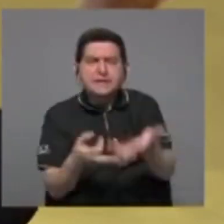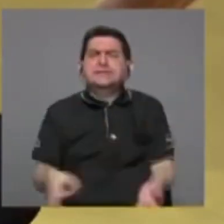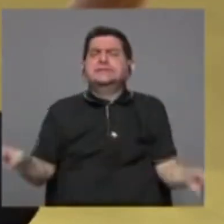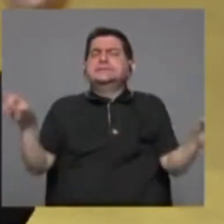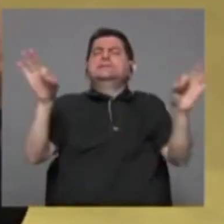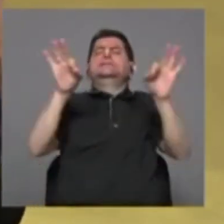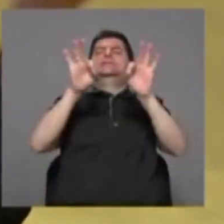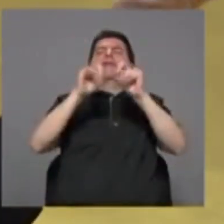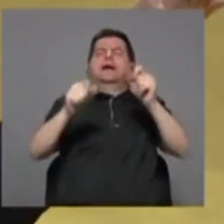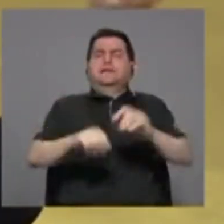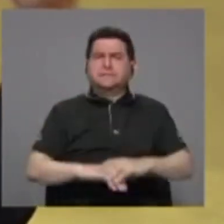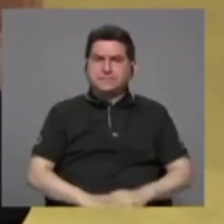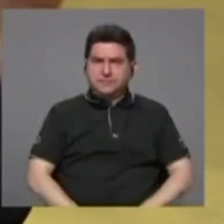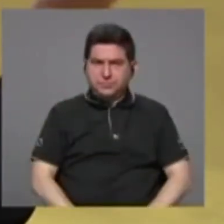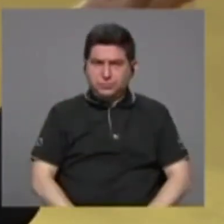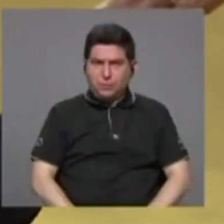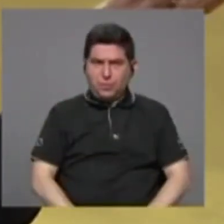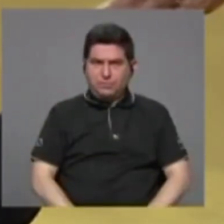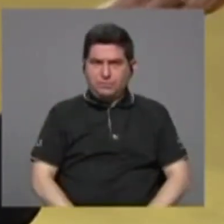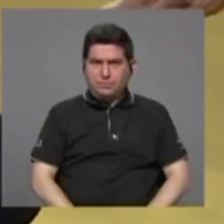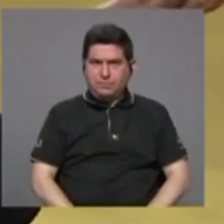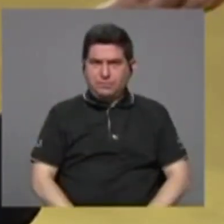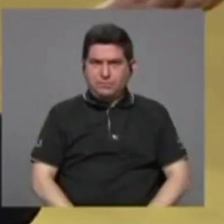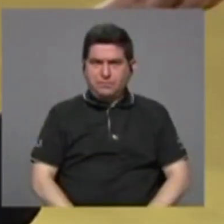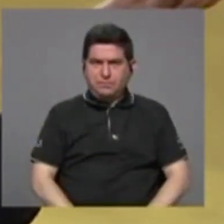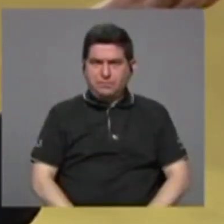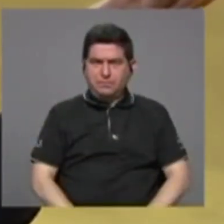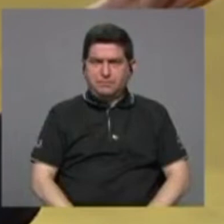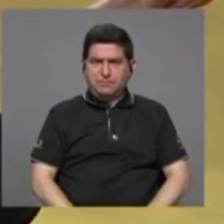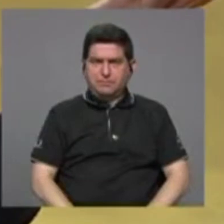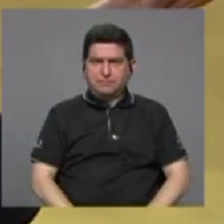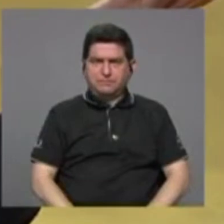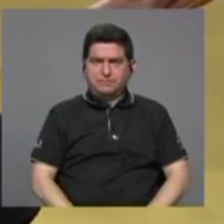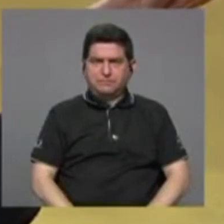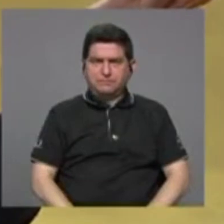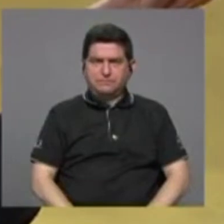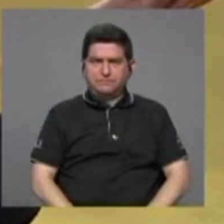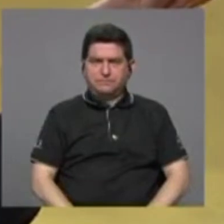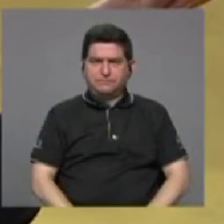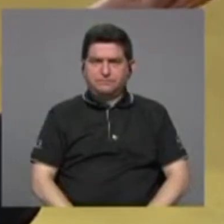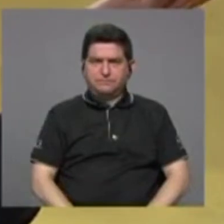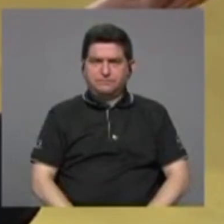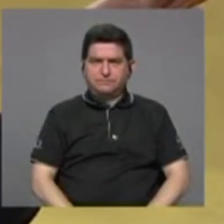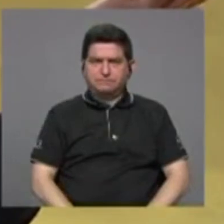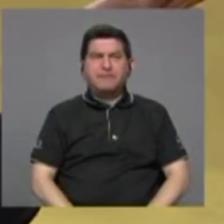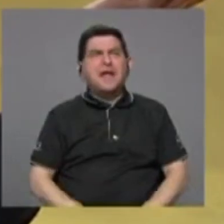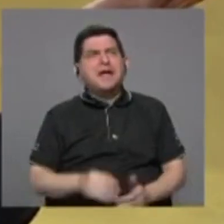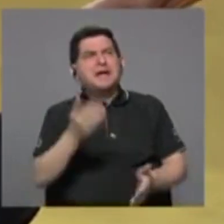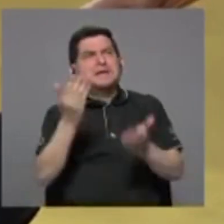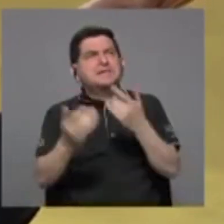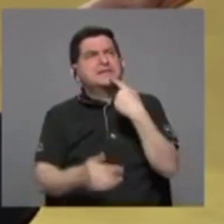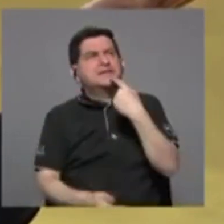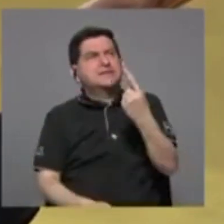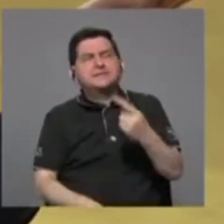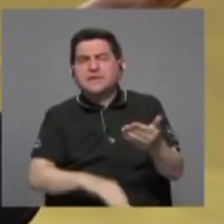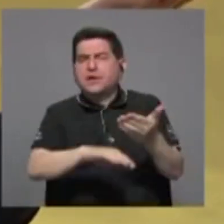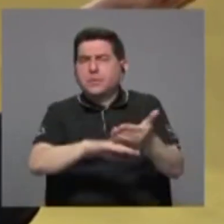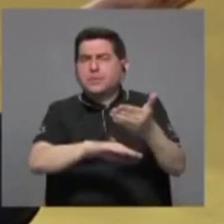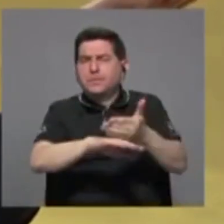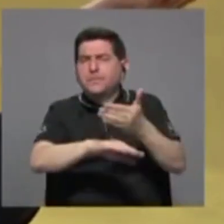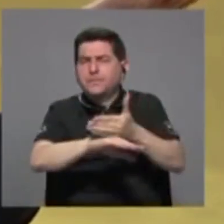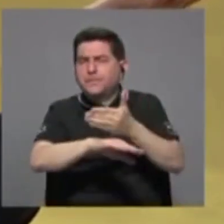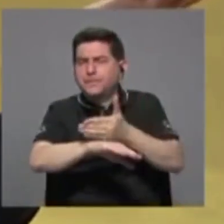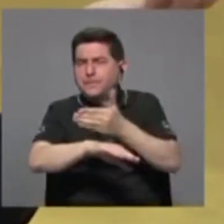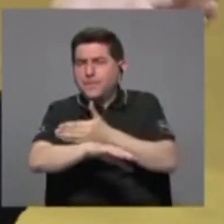de los, digamos, del progreso y